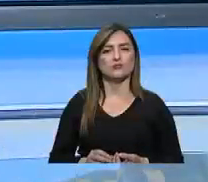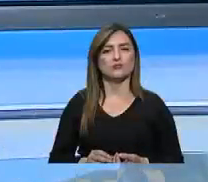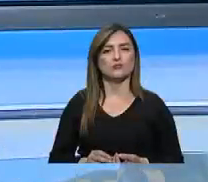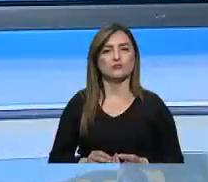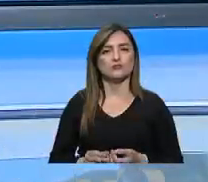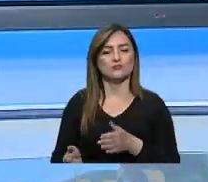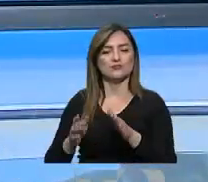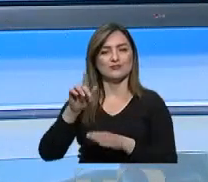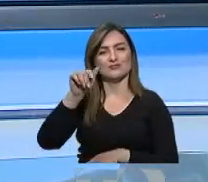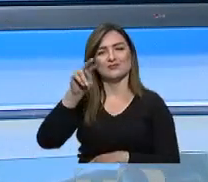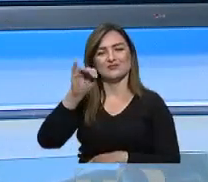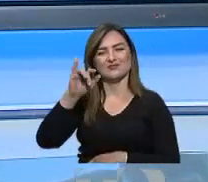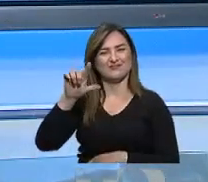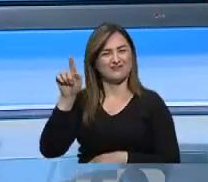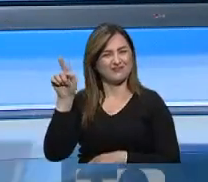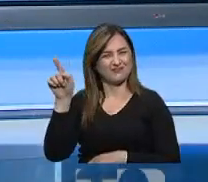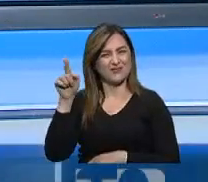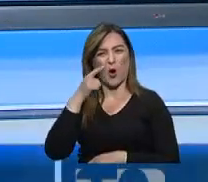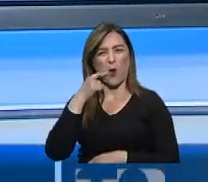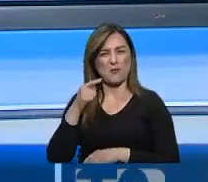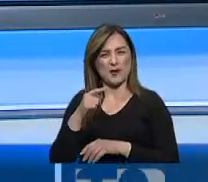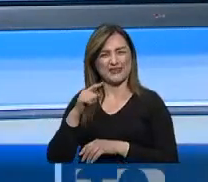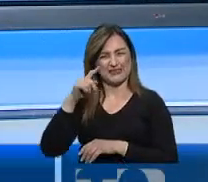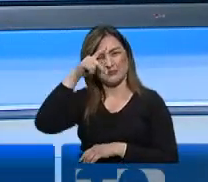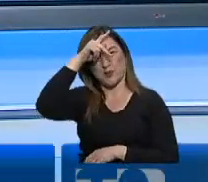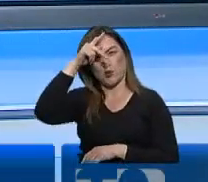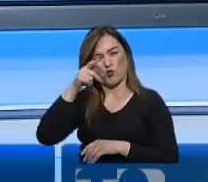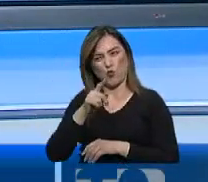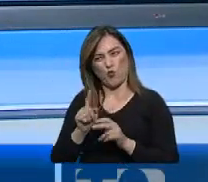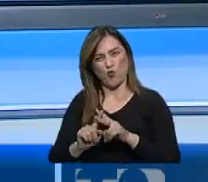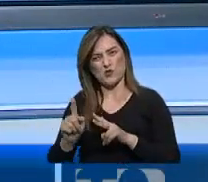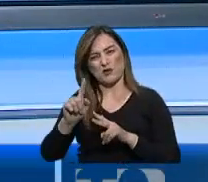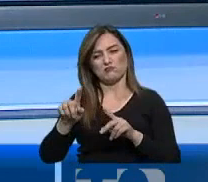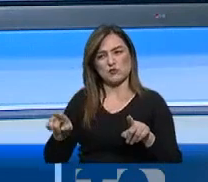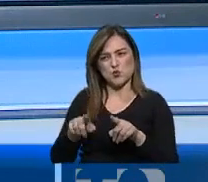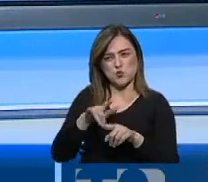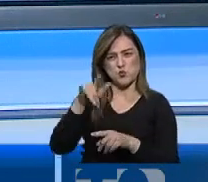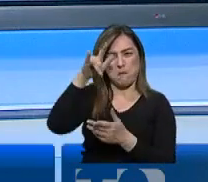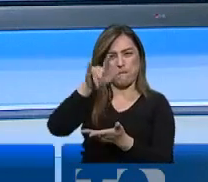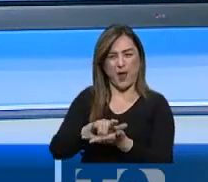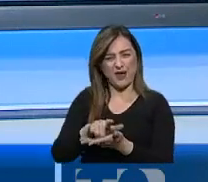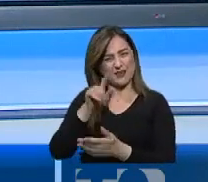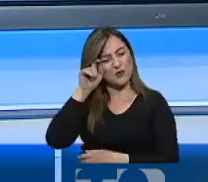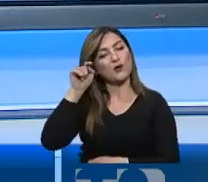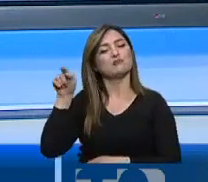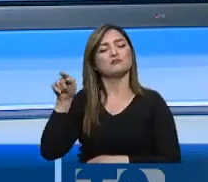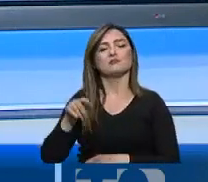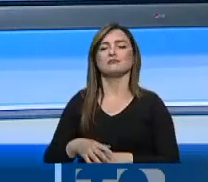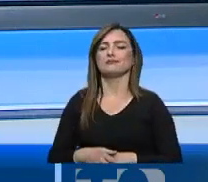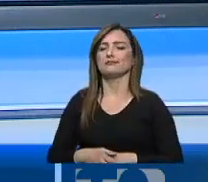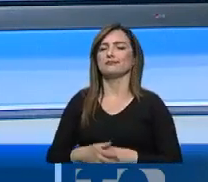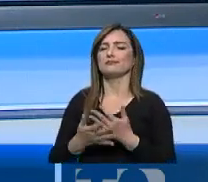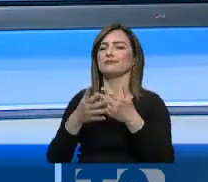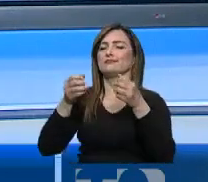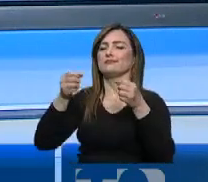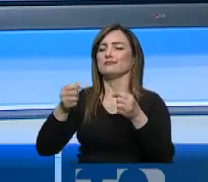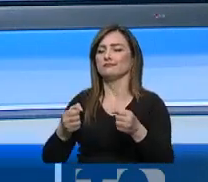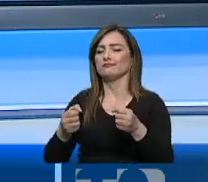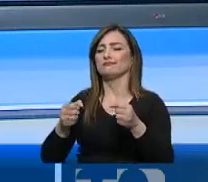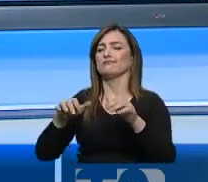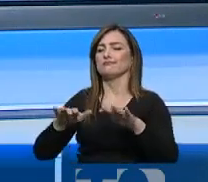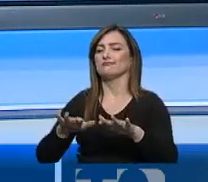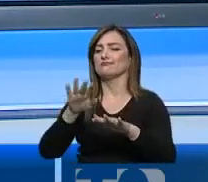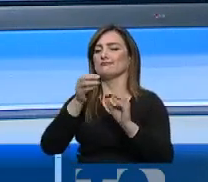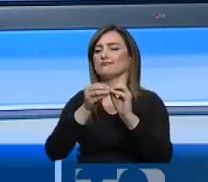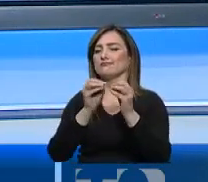Daniel Salcedo se queda en la cárcel 4 de Quito por unanimidad del Tribunal de lo Penal del Guayas. Rechazó el habeas corpus presentado por Salcedo al